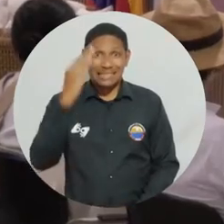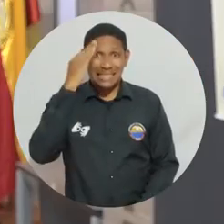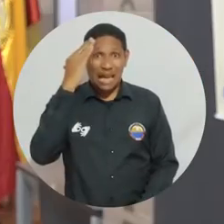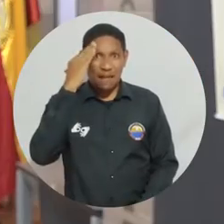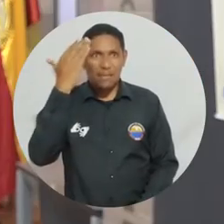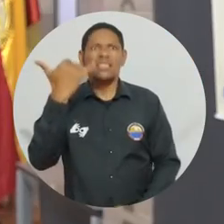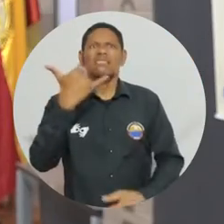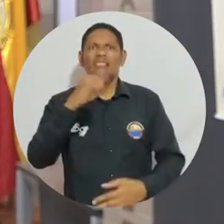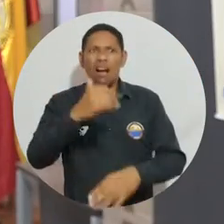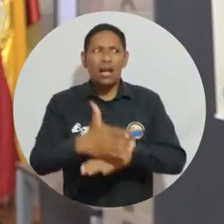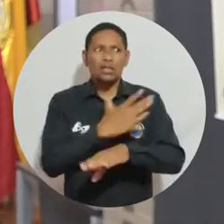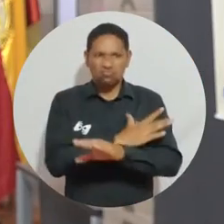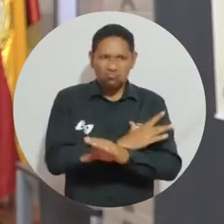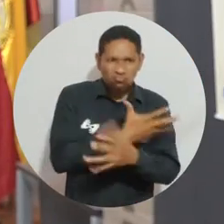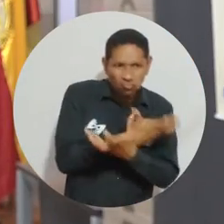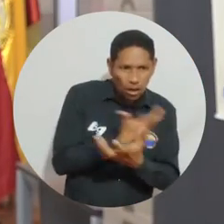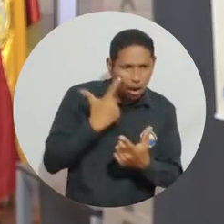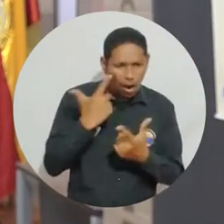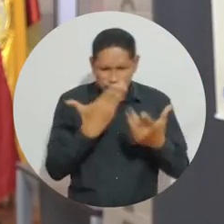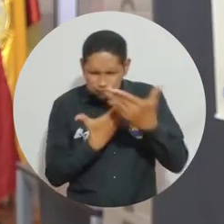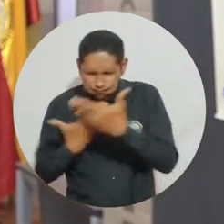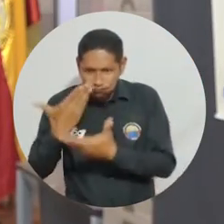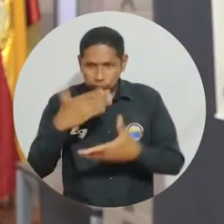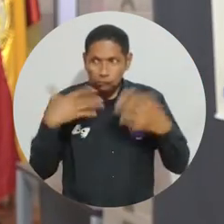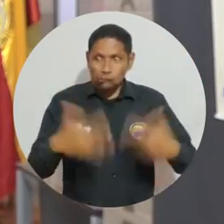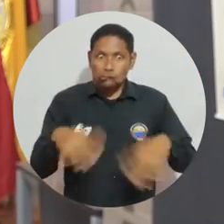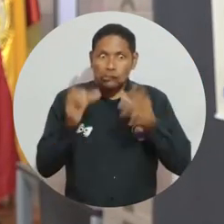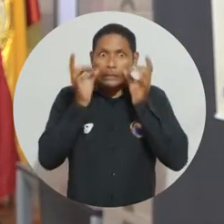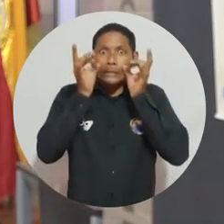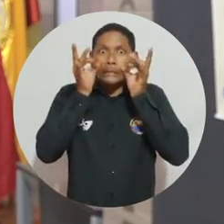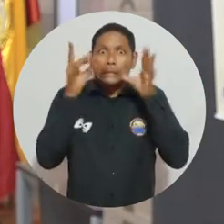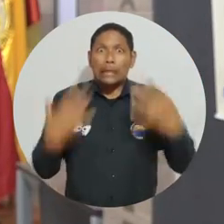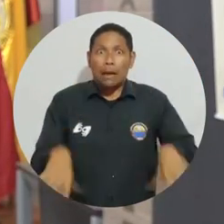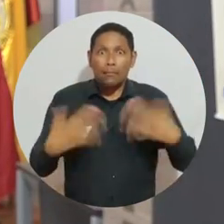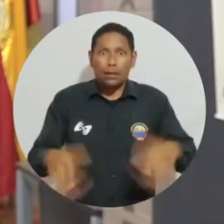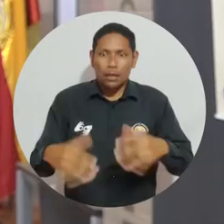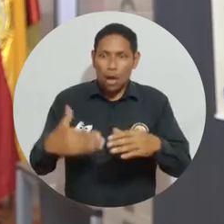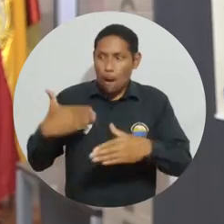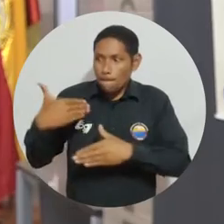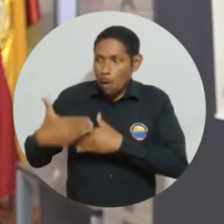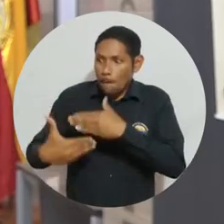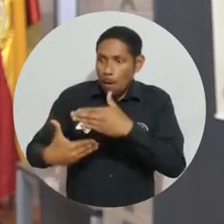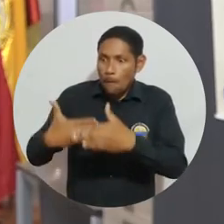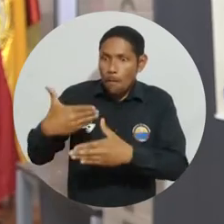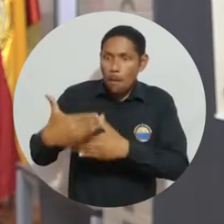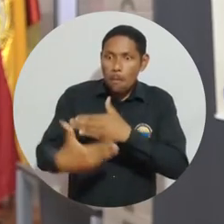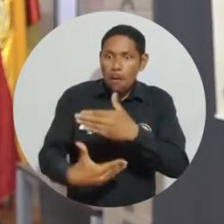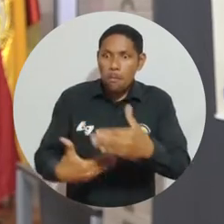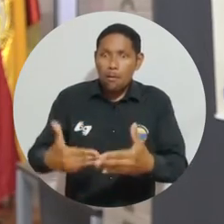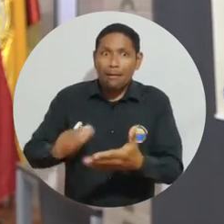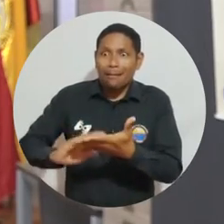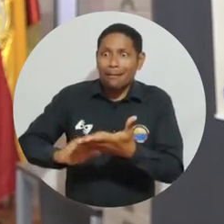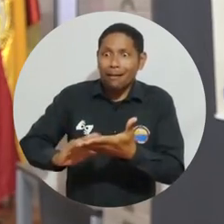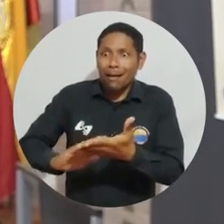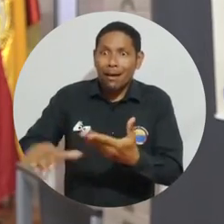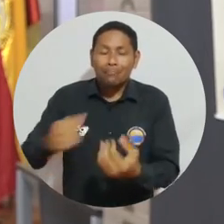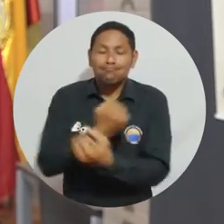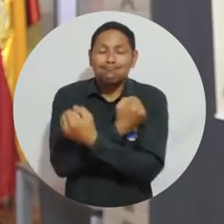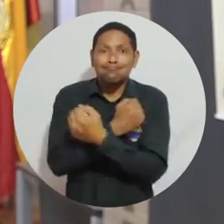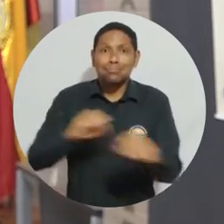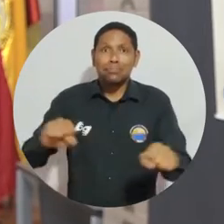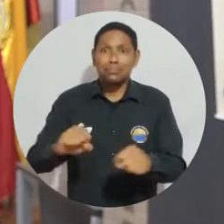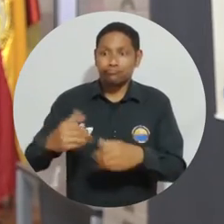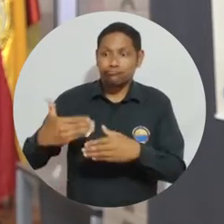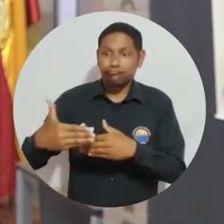Recordemos que las cifras que ya han dado los científicos son absolutamente alarmantes, estamos hablando de un punto de no retorno en muy